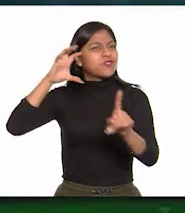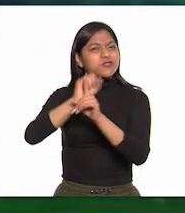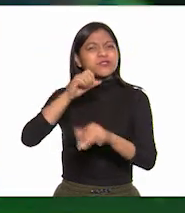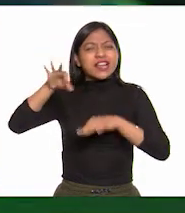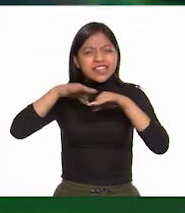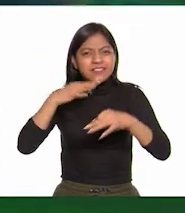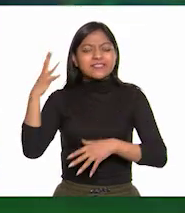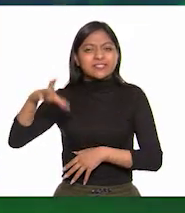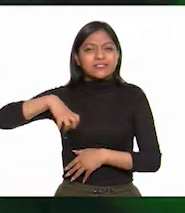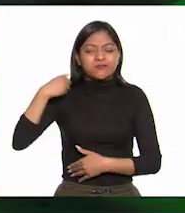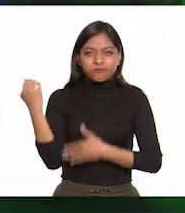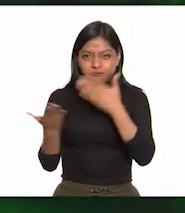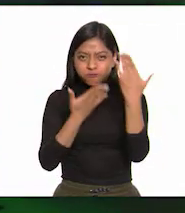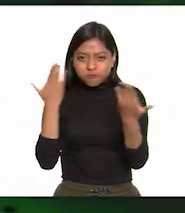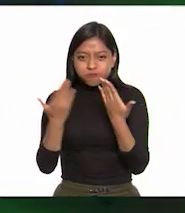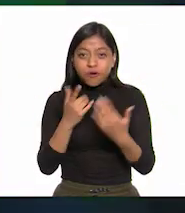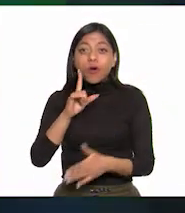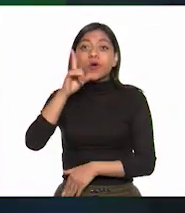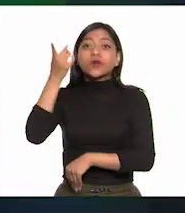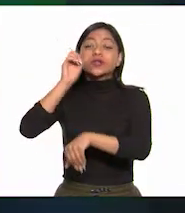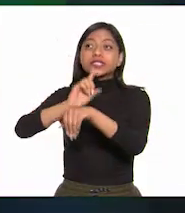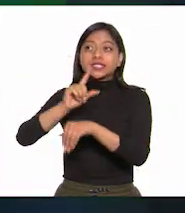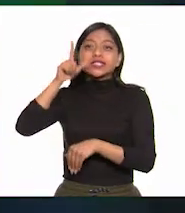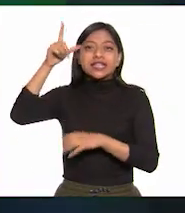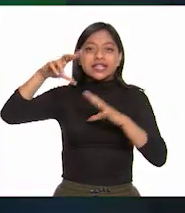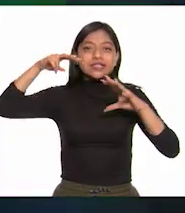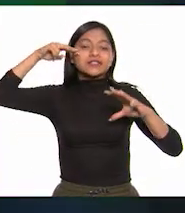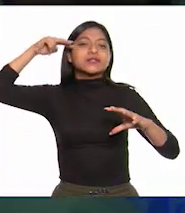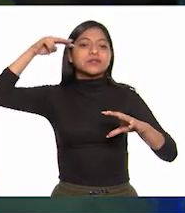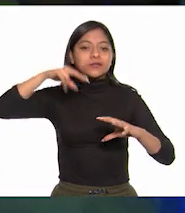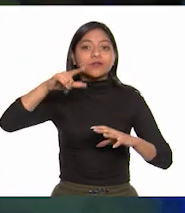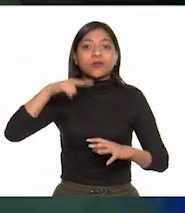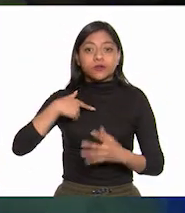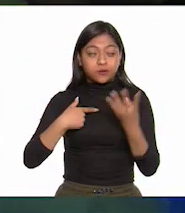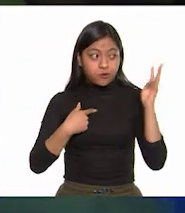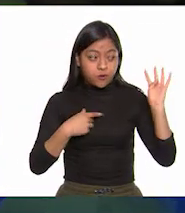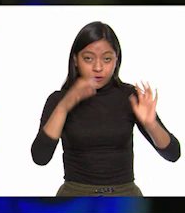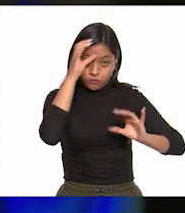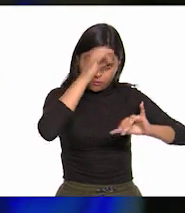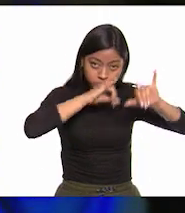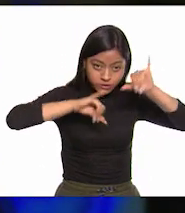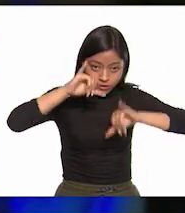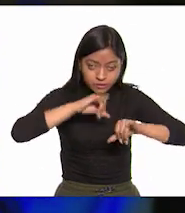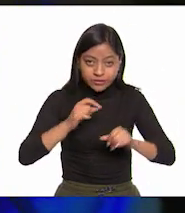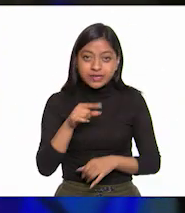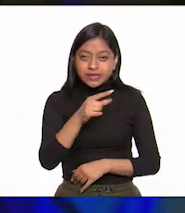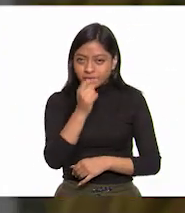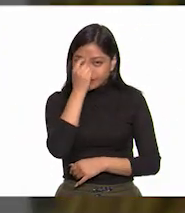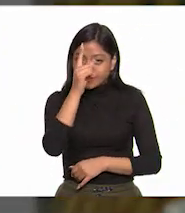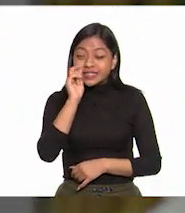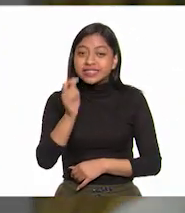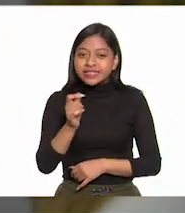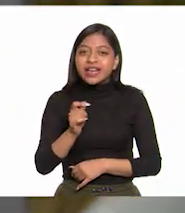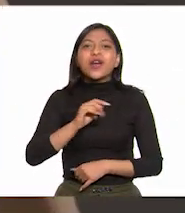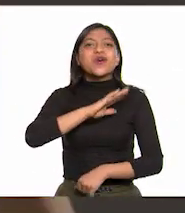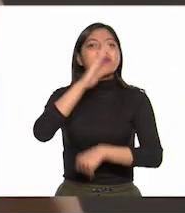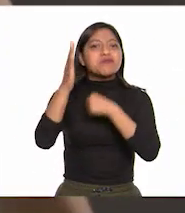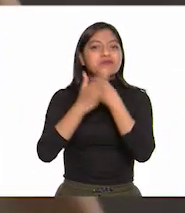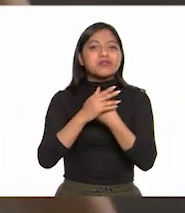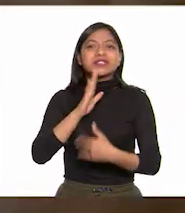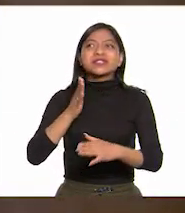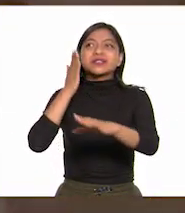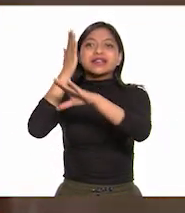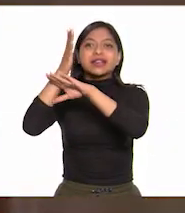en crear algo que algún día fuera al espacio y lo logré. Así que junto con otros científicos, creamos un sensor que viajará en las próximas